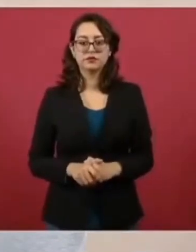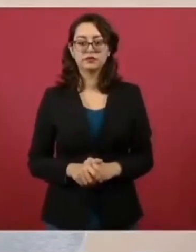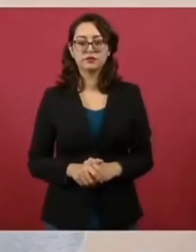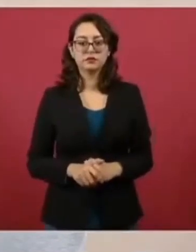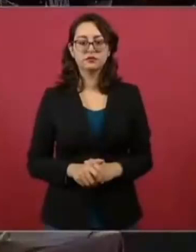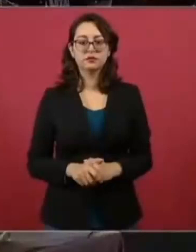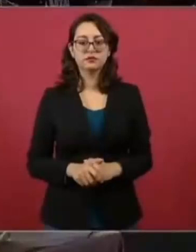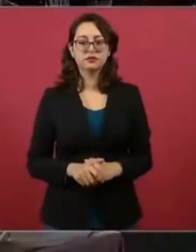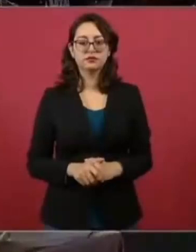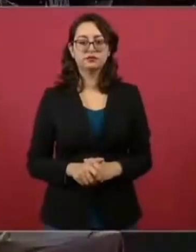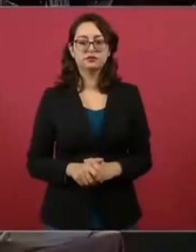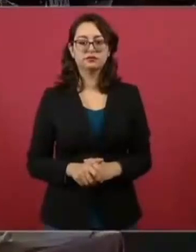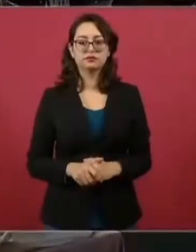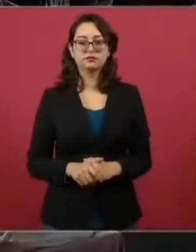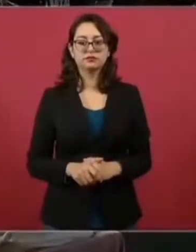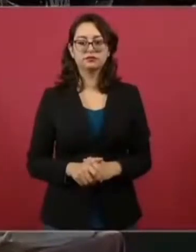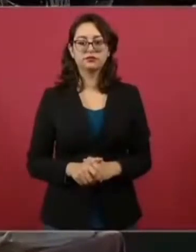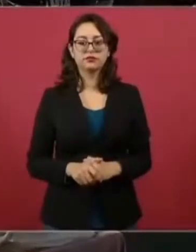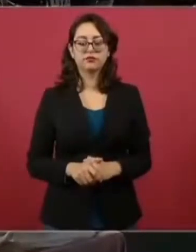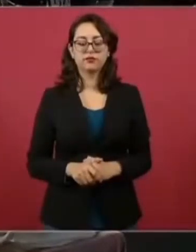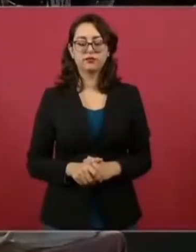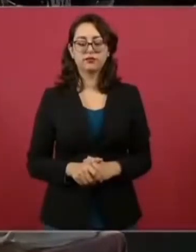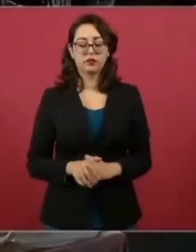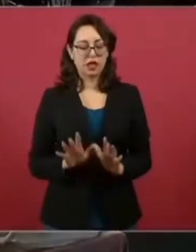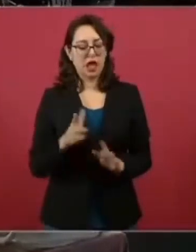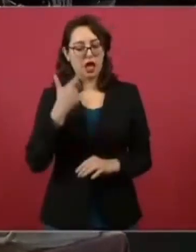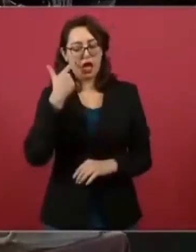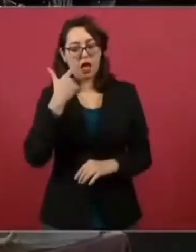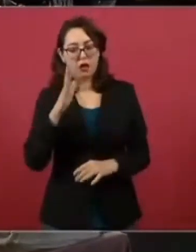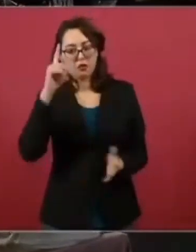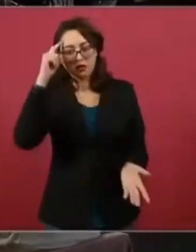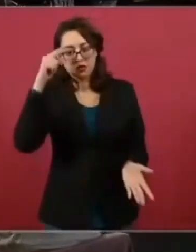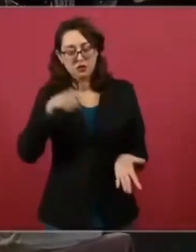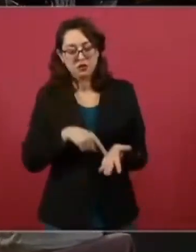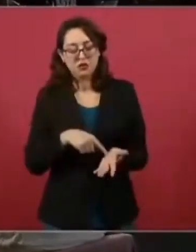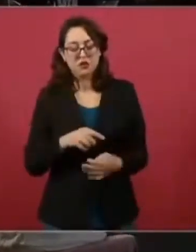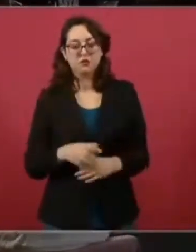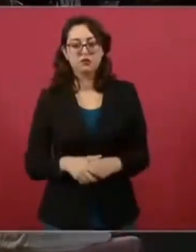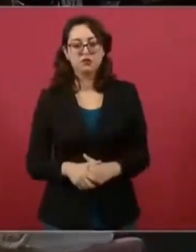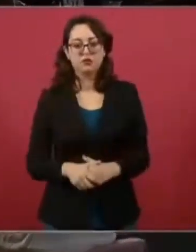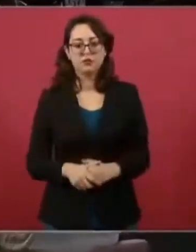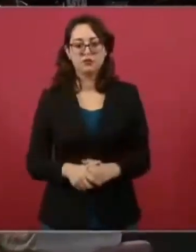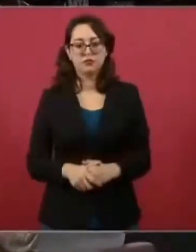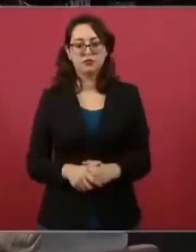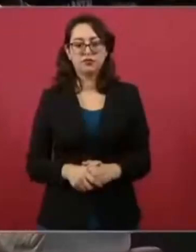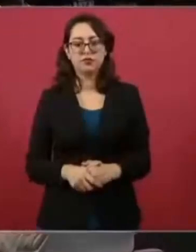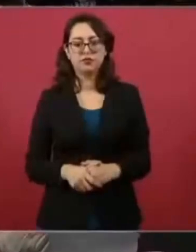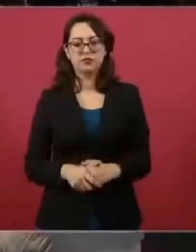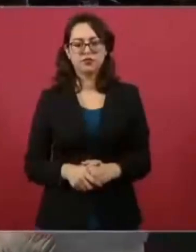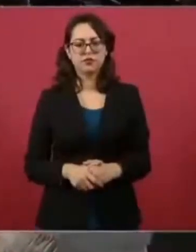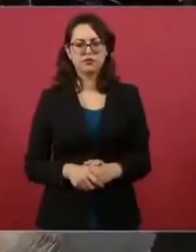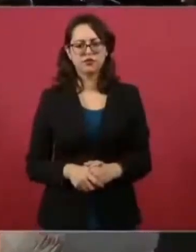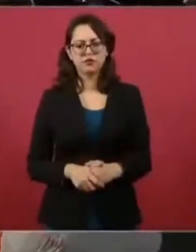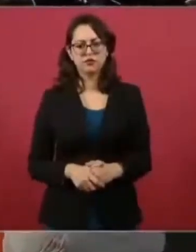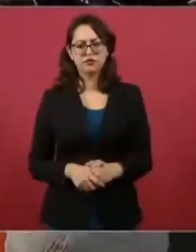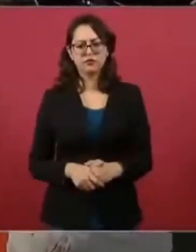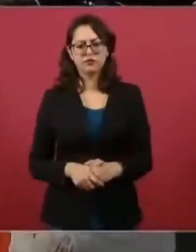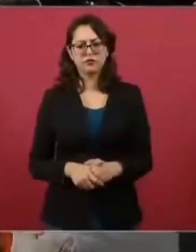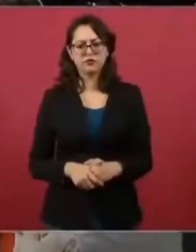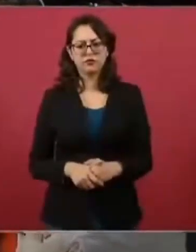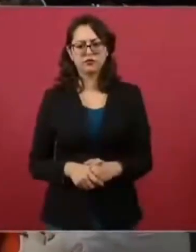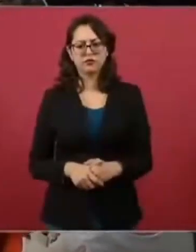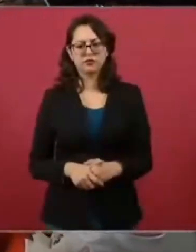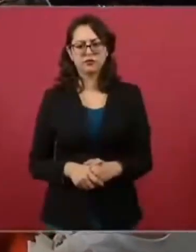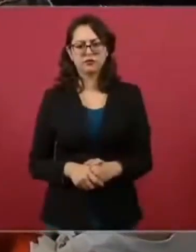no, no, no, no, no, Ese, yo creo que es ese. Sí, es. el